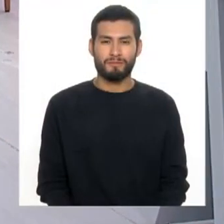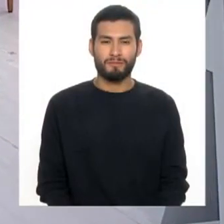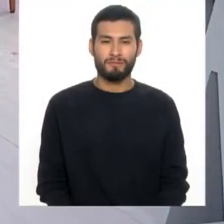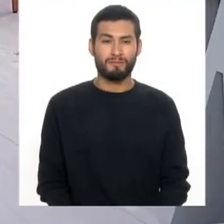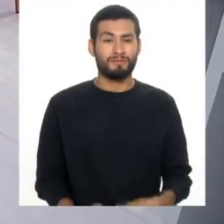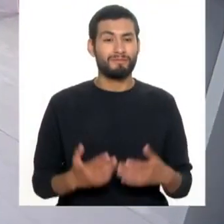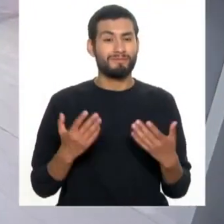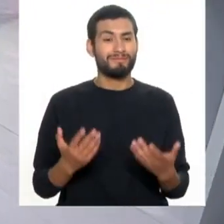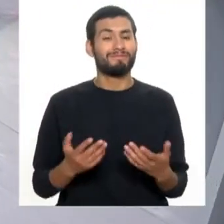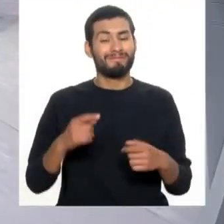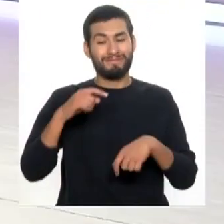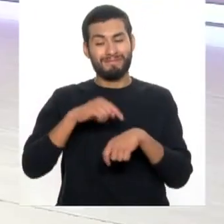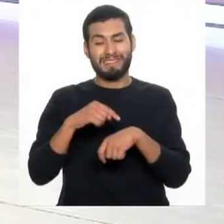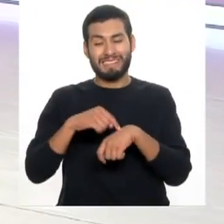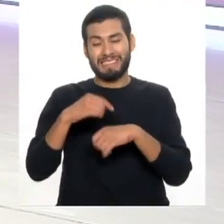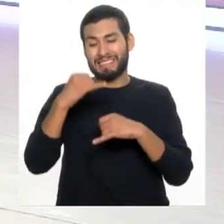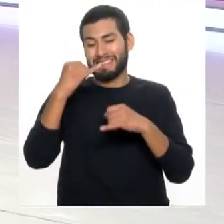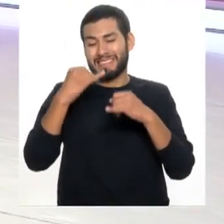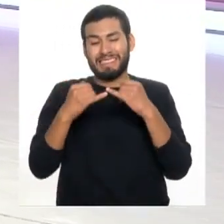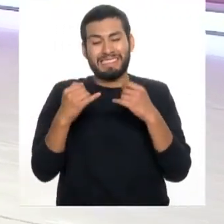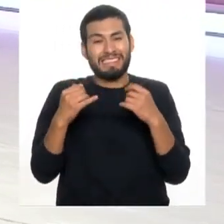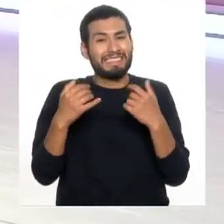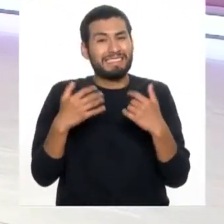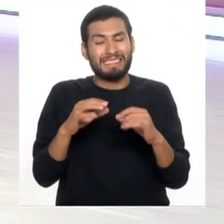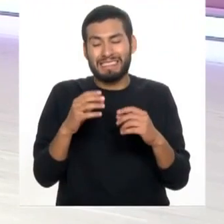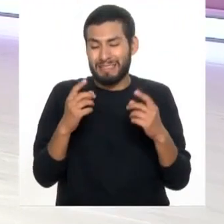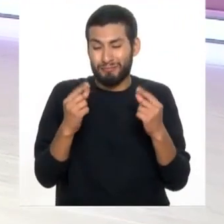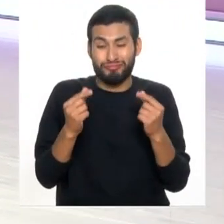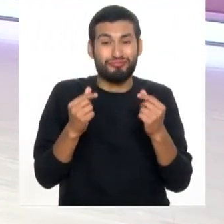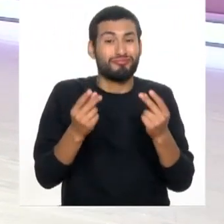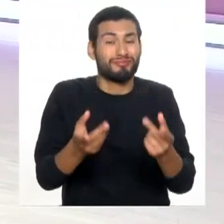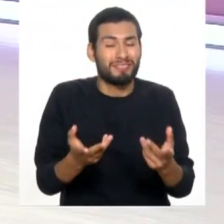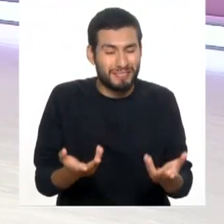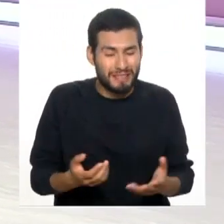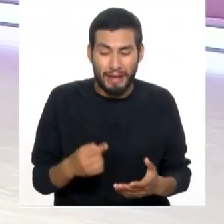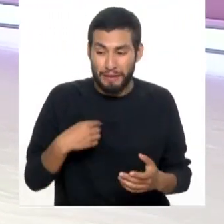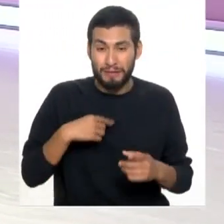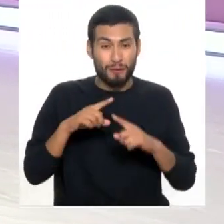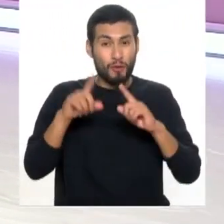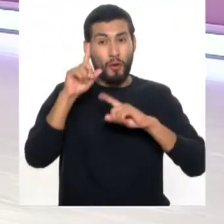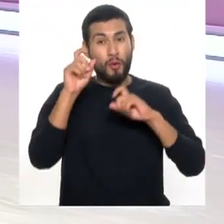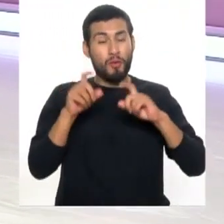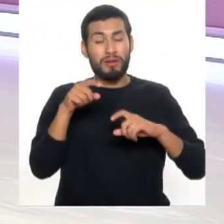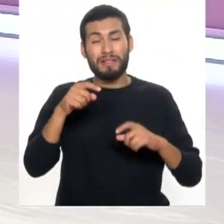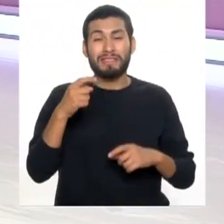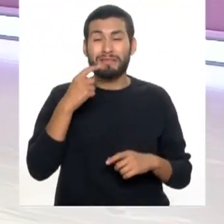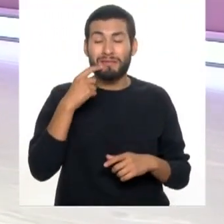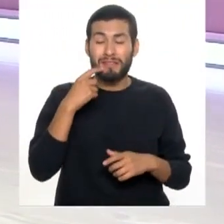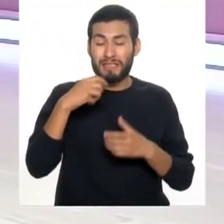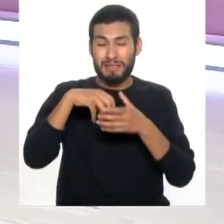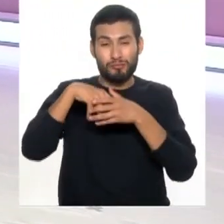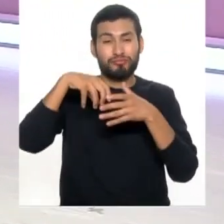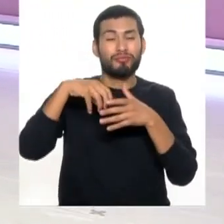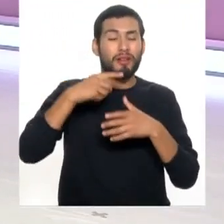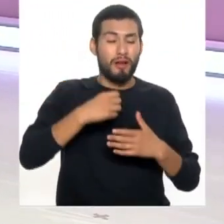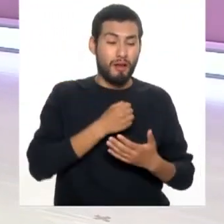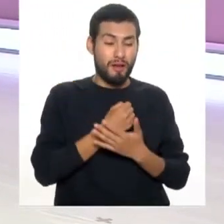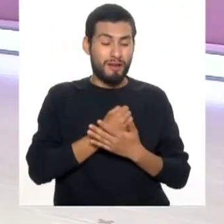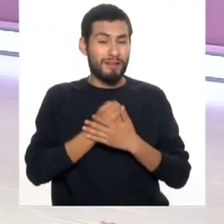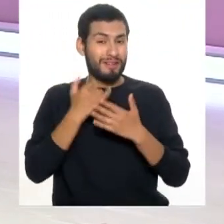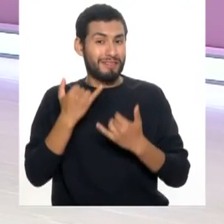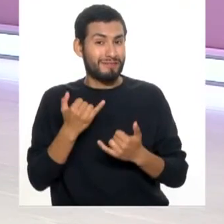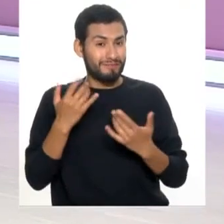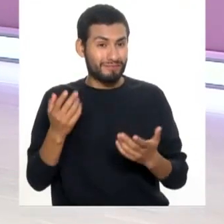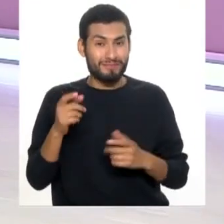Nos ha ganado el tiempo para hablar de tantas inquietudes que tenemos acerca de la gingivitis. Con todo, la presión arterial hoy día